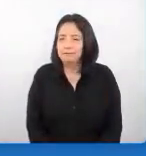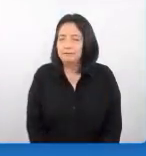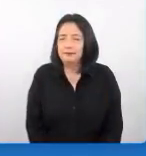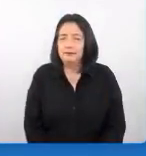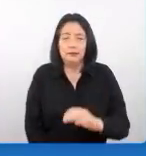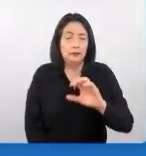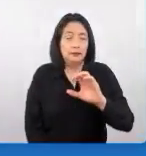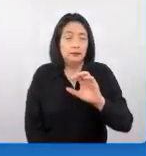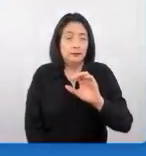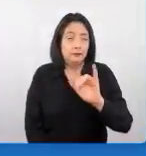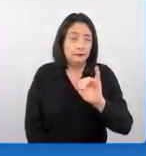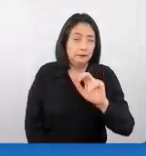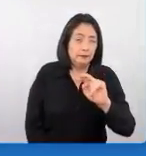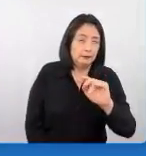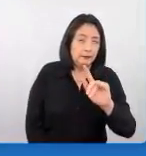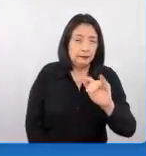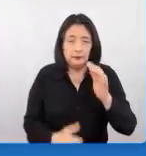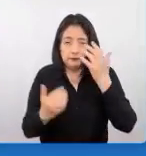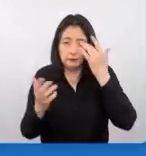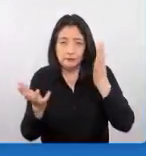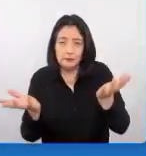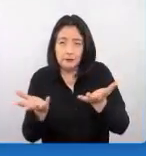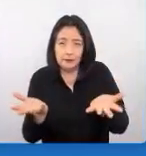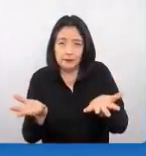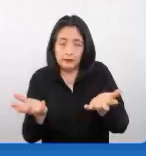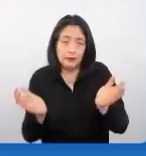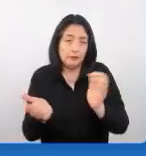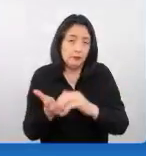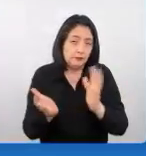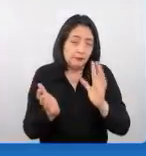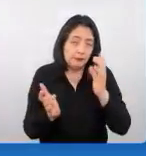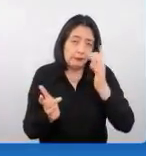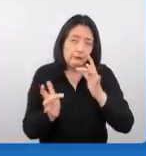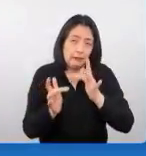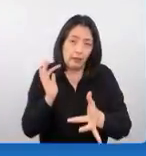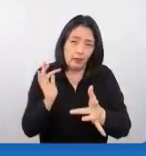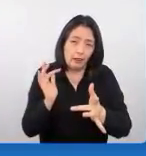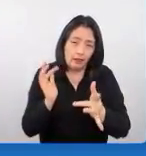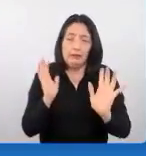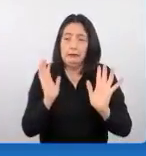Cintia creo no sé si estás presente otra vez creo que falló